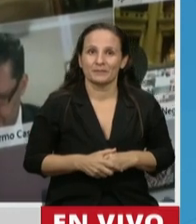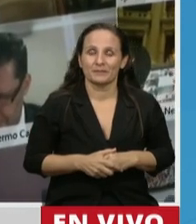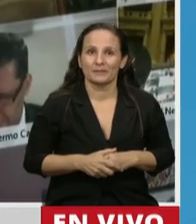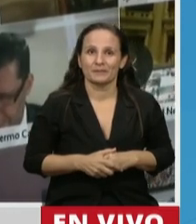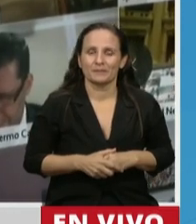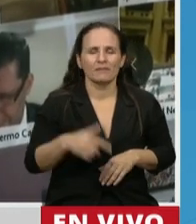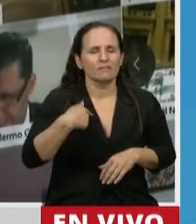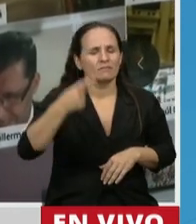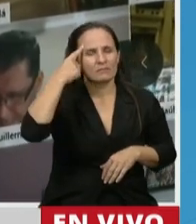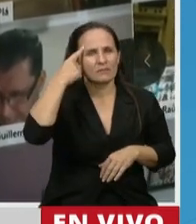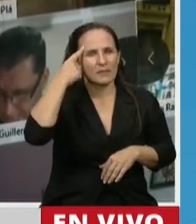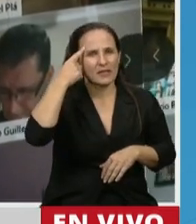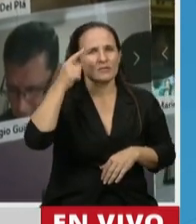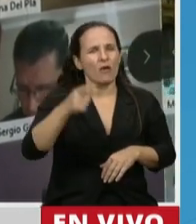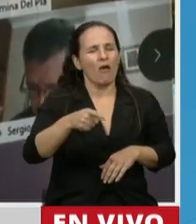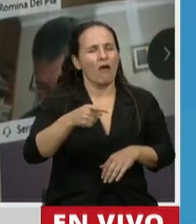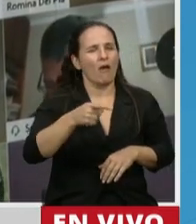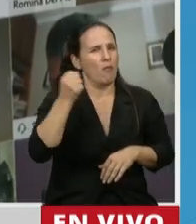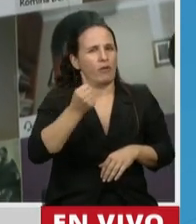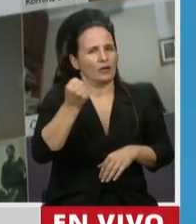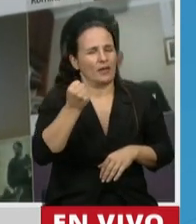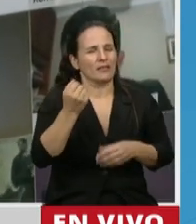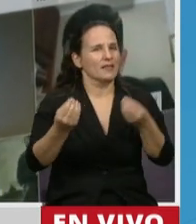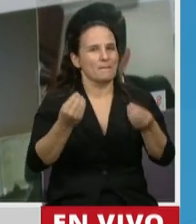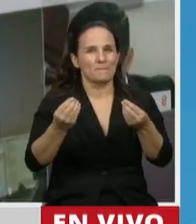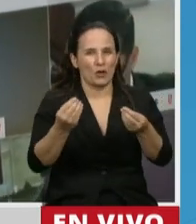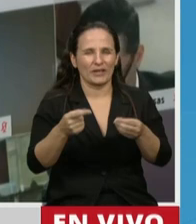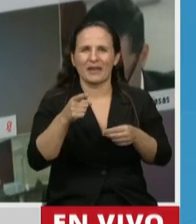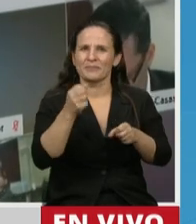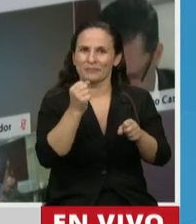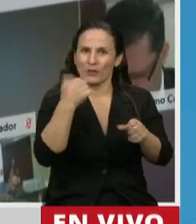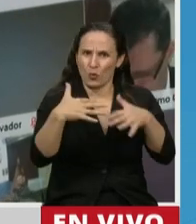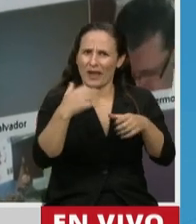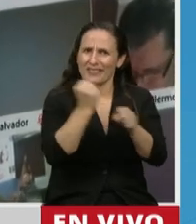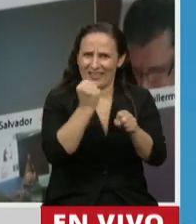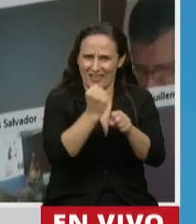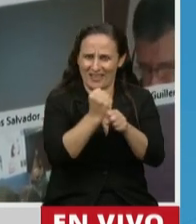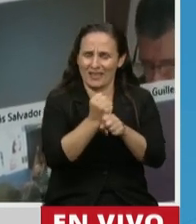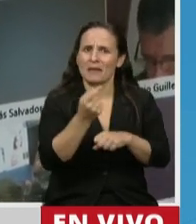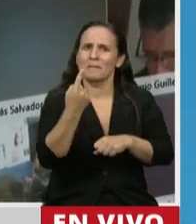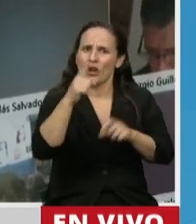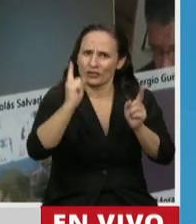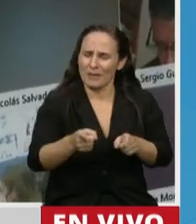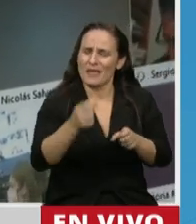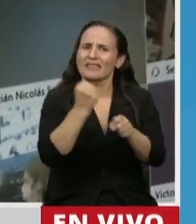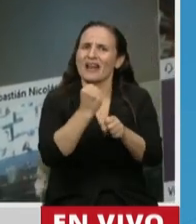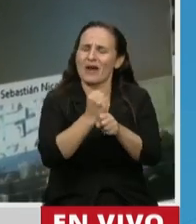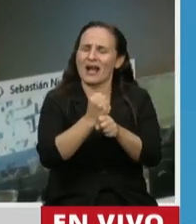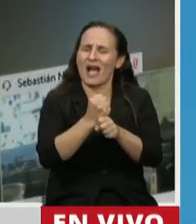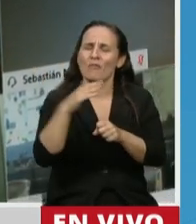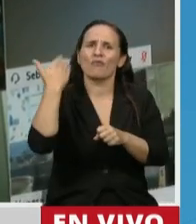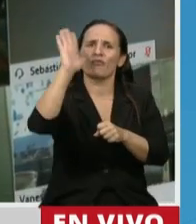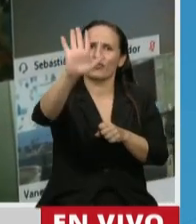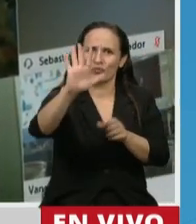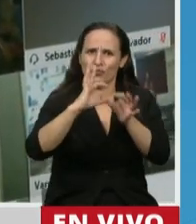Creo que también tiene un doble mérito, porque no solamente estamos trabajando sobre la urgencia, sino que también estamos trabajando sobre el futuro. Y en